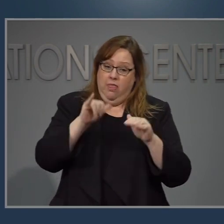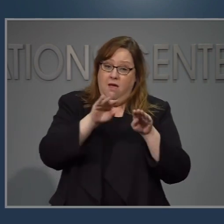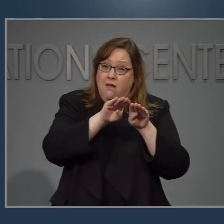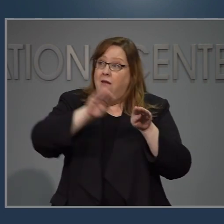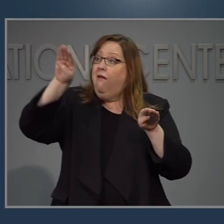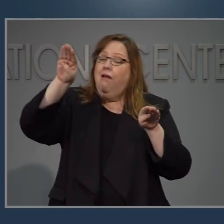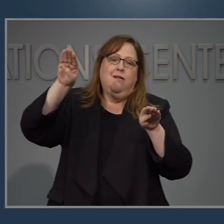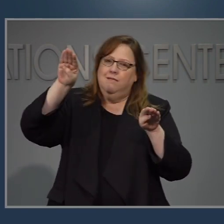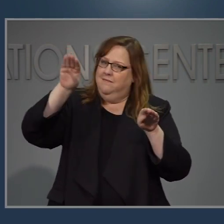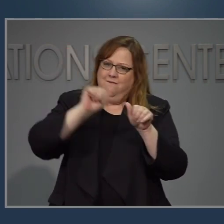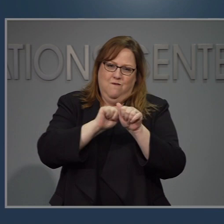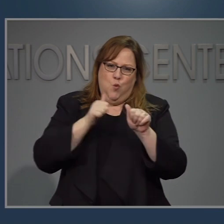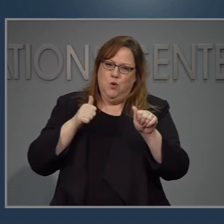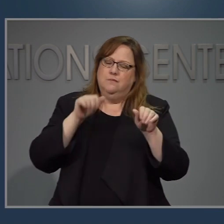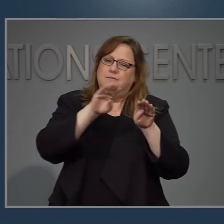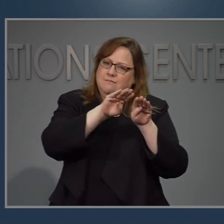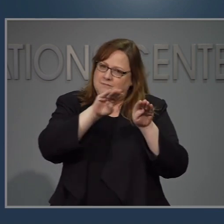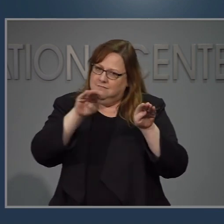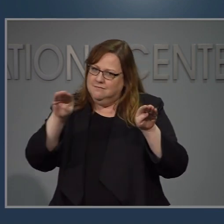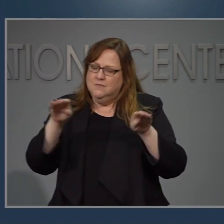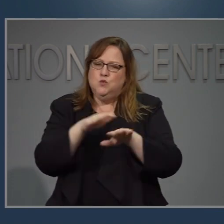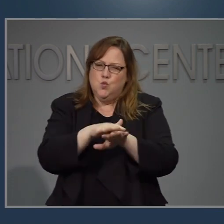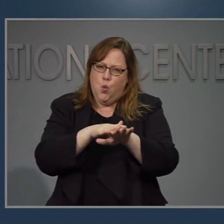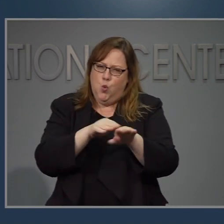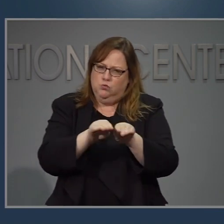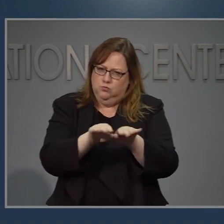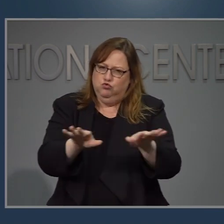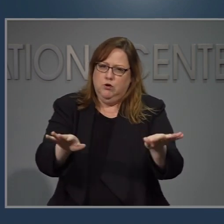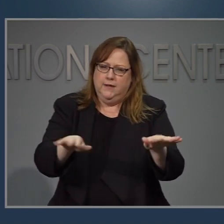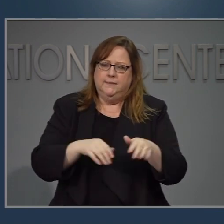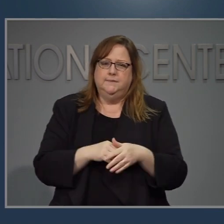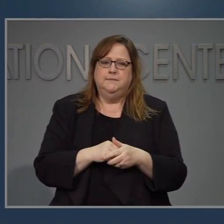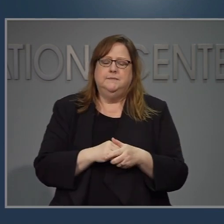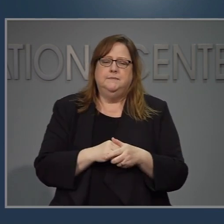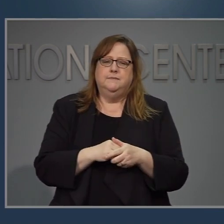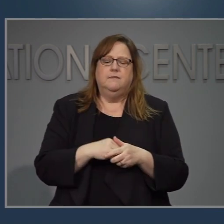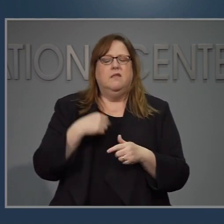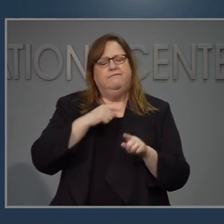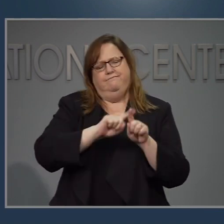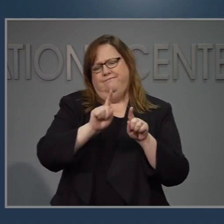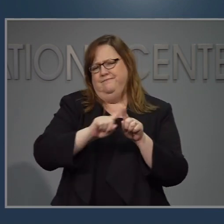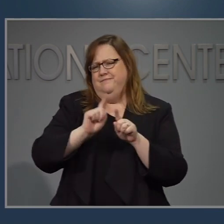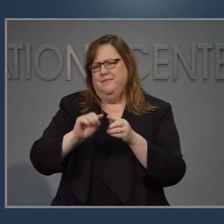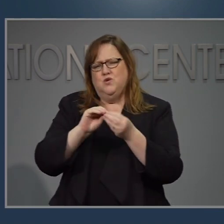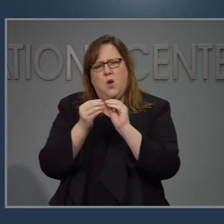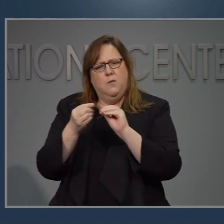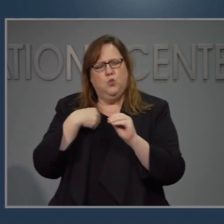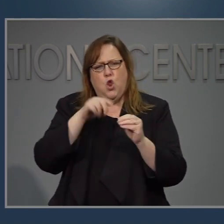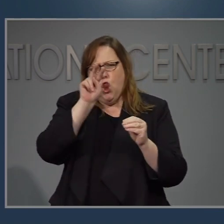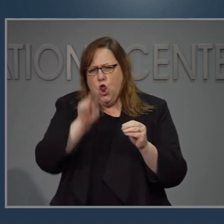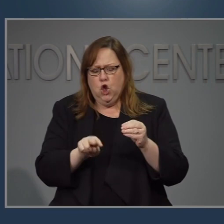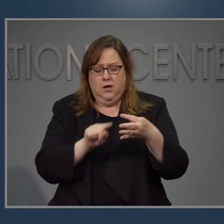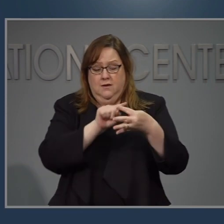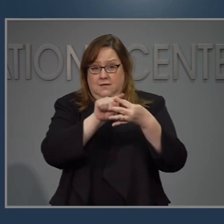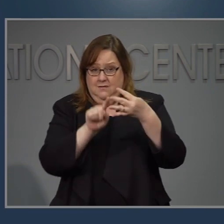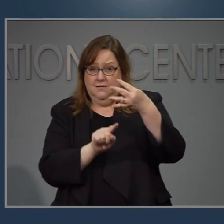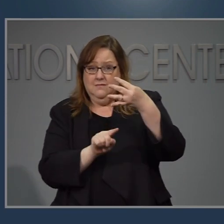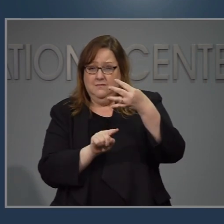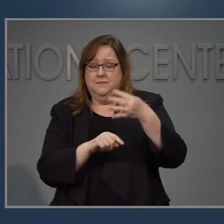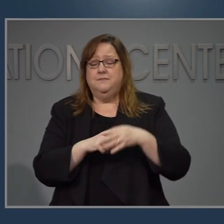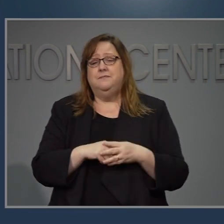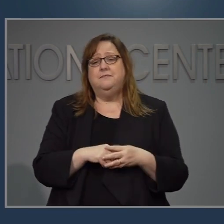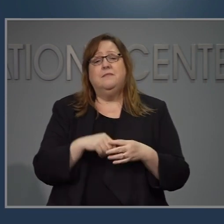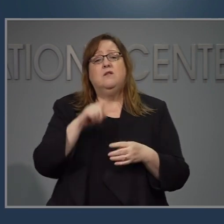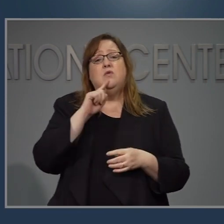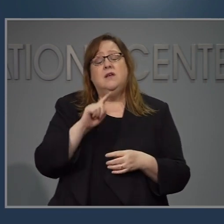recordatorio, vemos una combinación de tendencias que están guiando nuestras decisiones, viendo casos síndromicos similares a COVID,